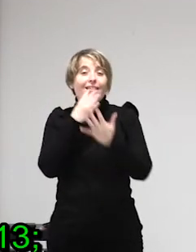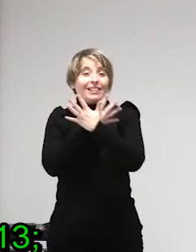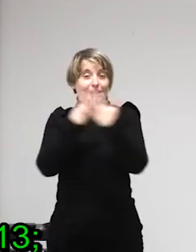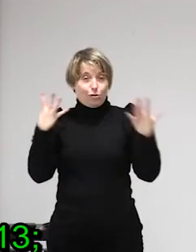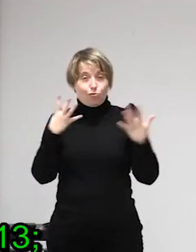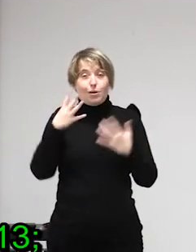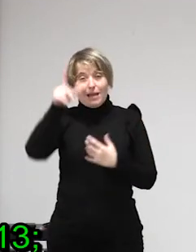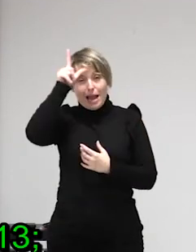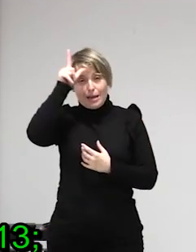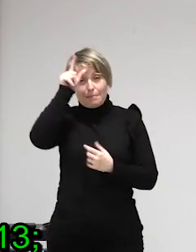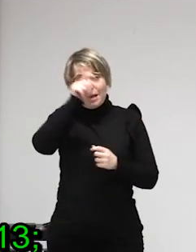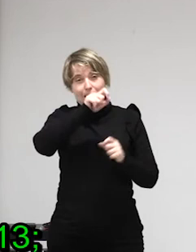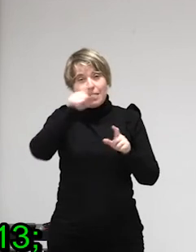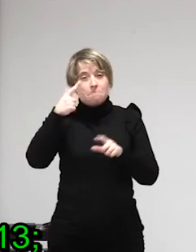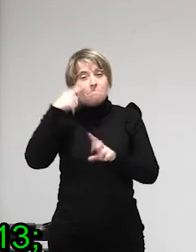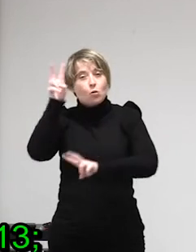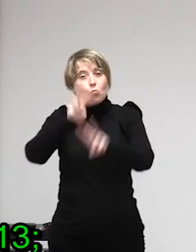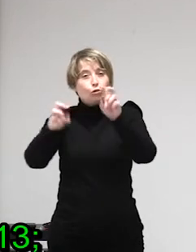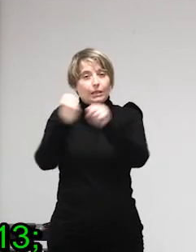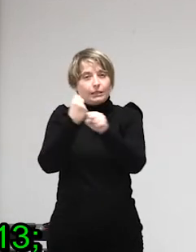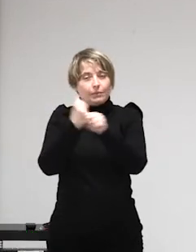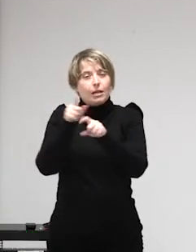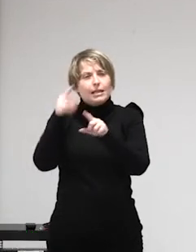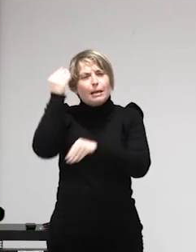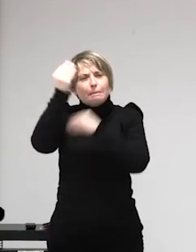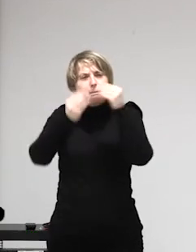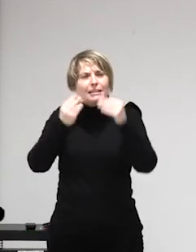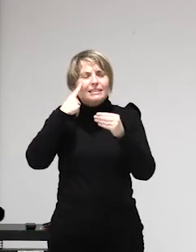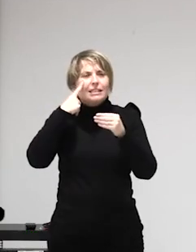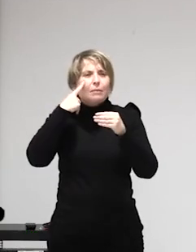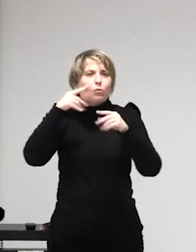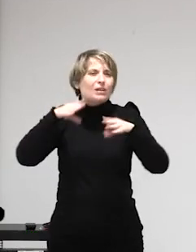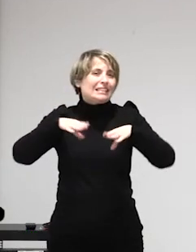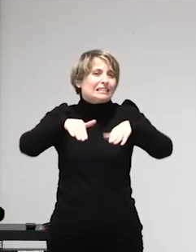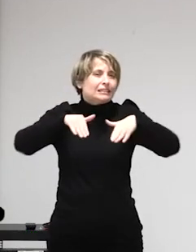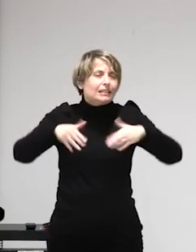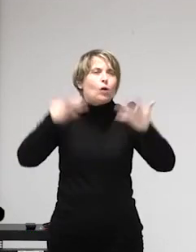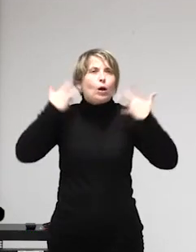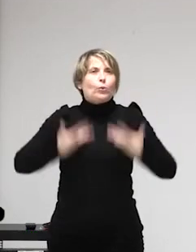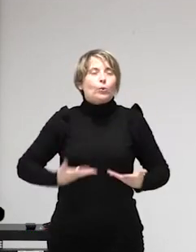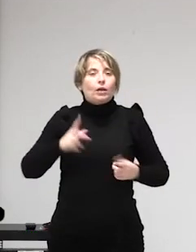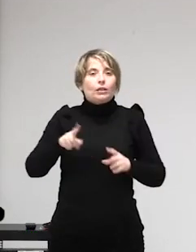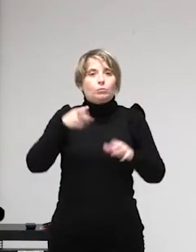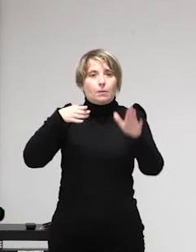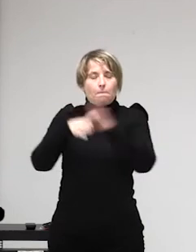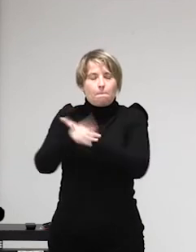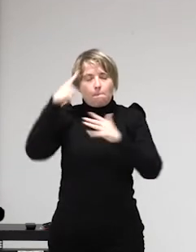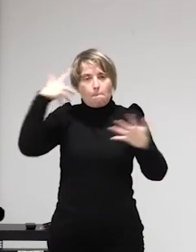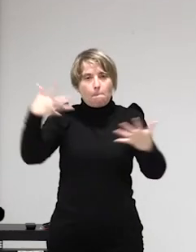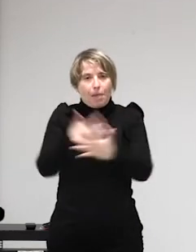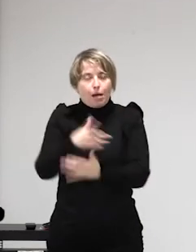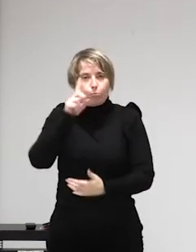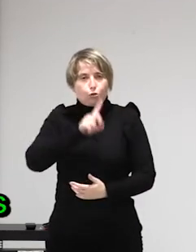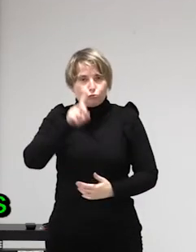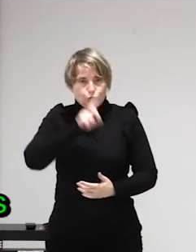las cifras de trata que ha habido en Alemania desde el 2013 ¿de acuerdo? pero pero la verdad es que en